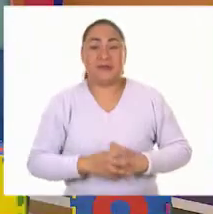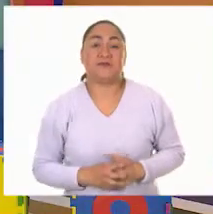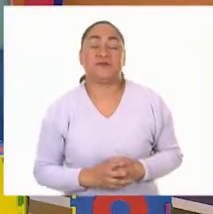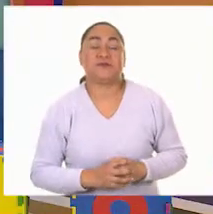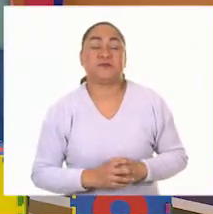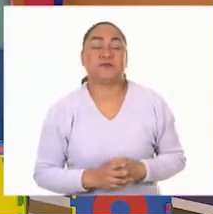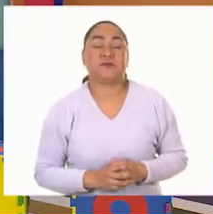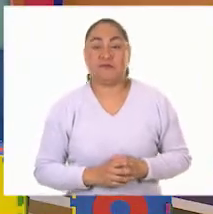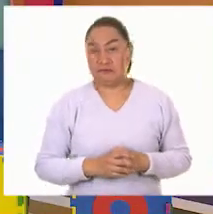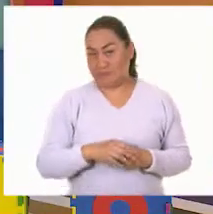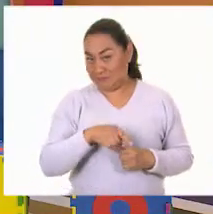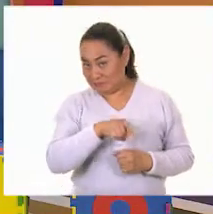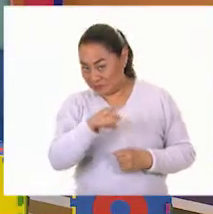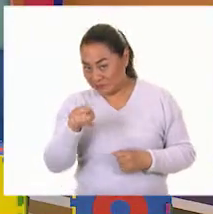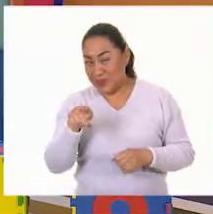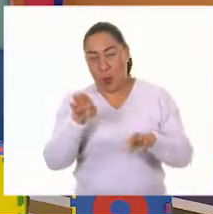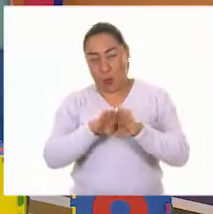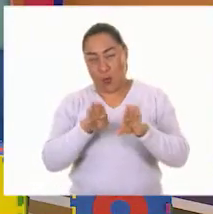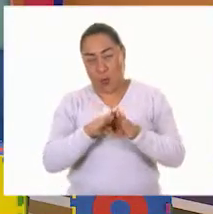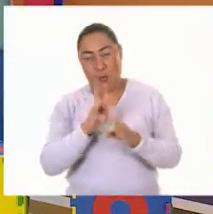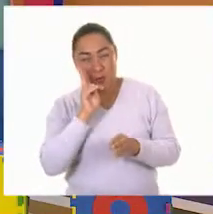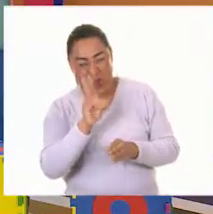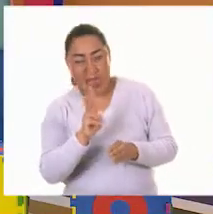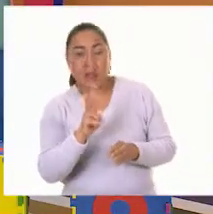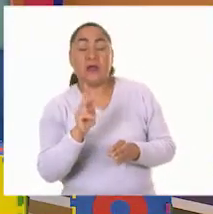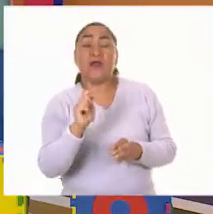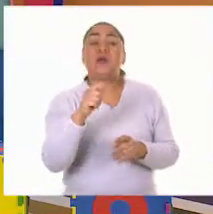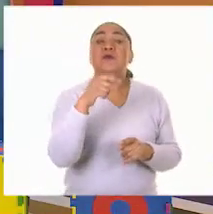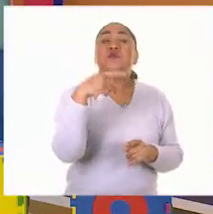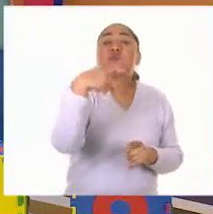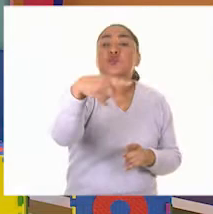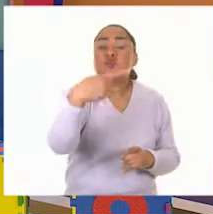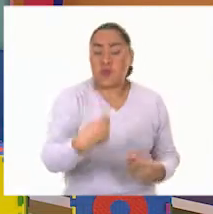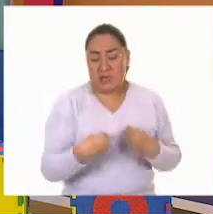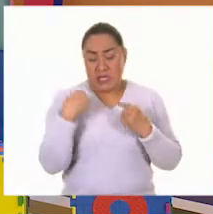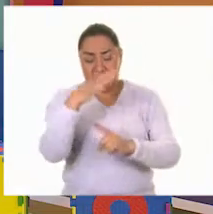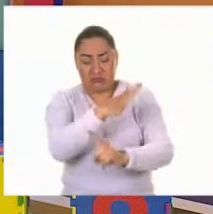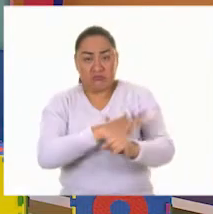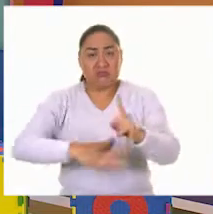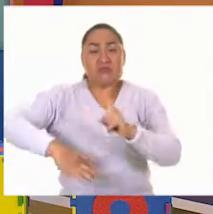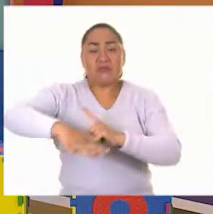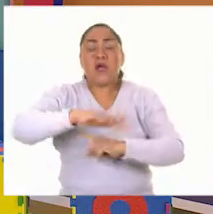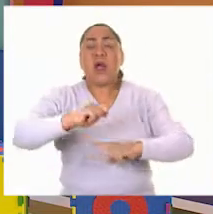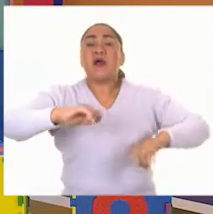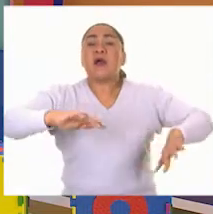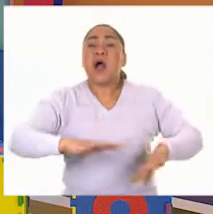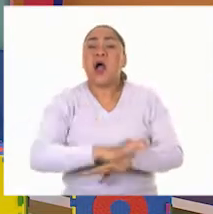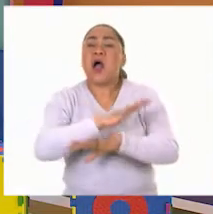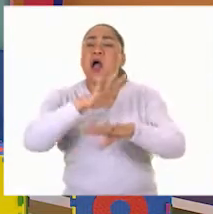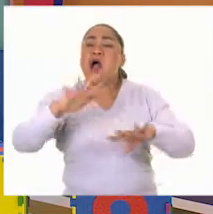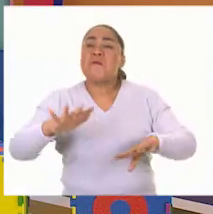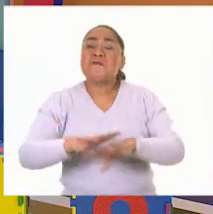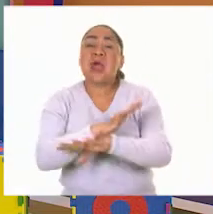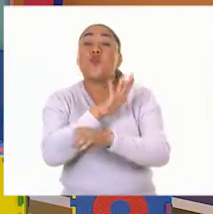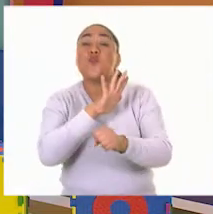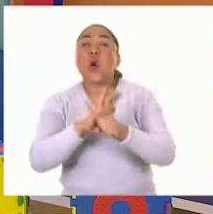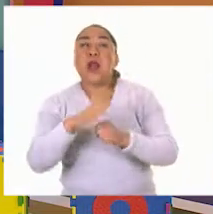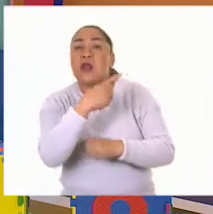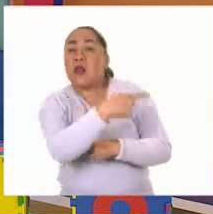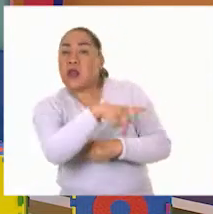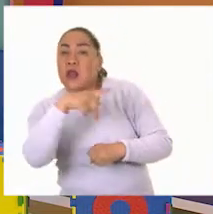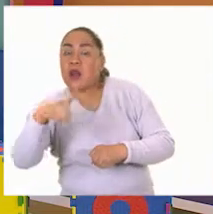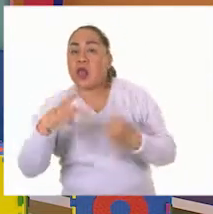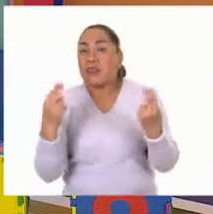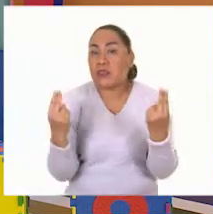Como ustedes ven, el entorno va cambiando por las necesidades de la población. Es decir, quizás se